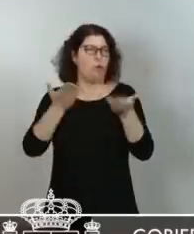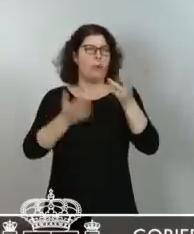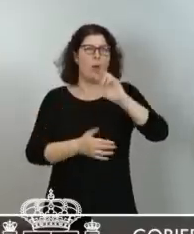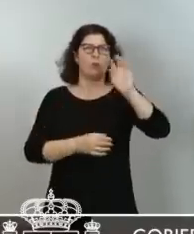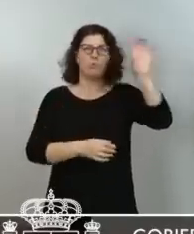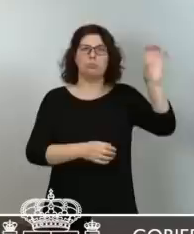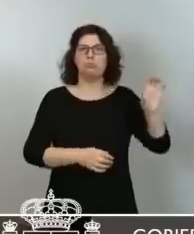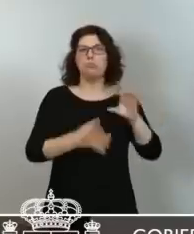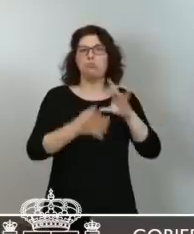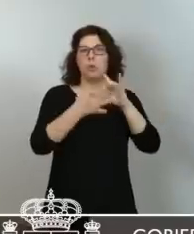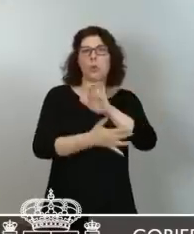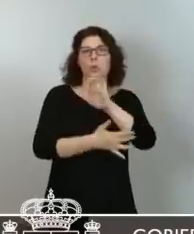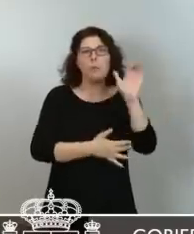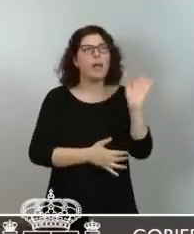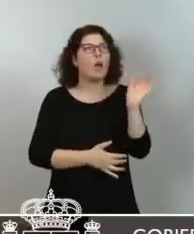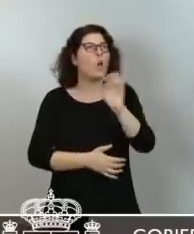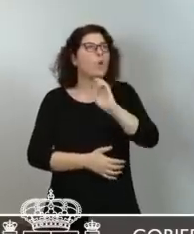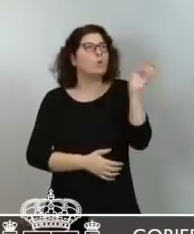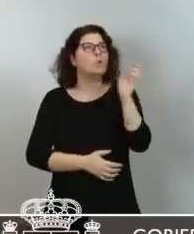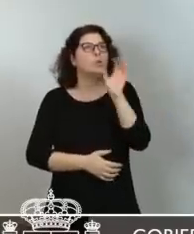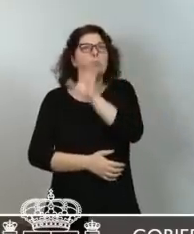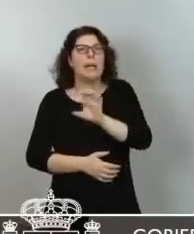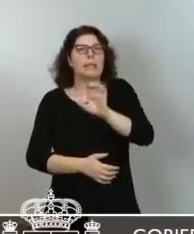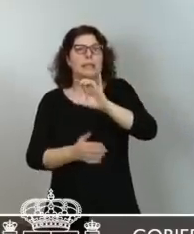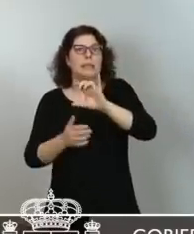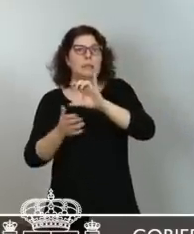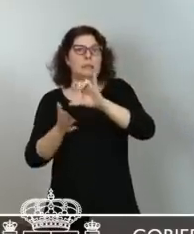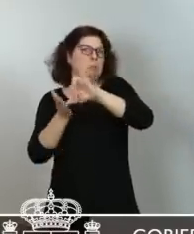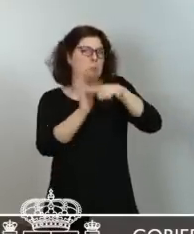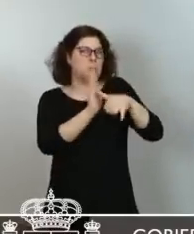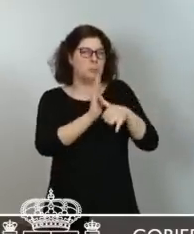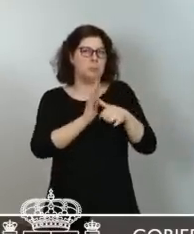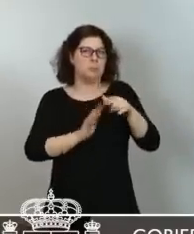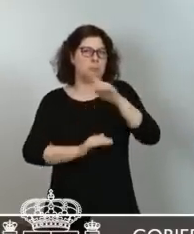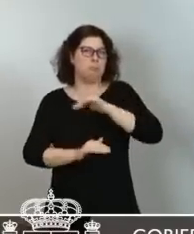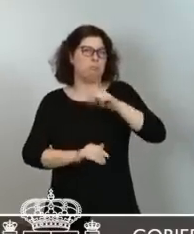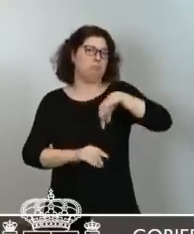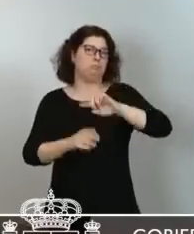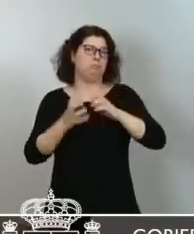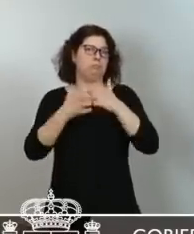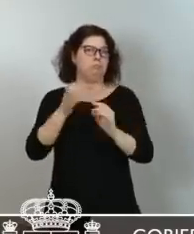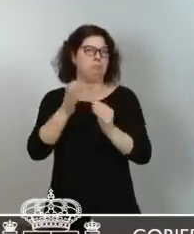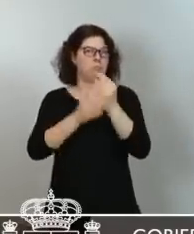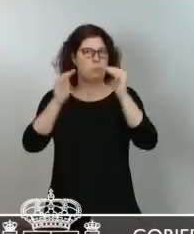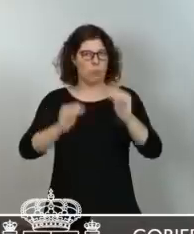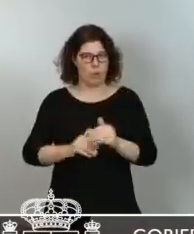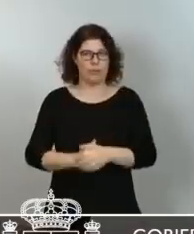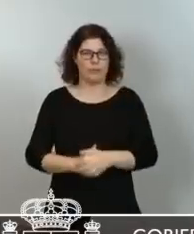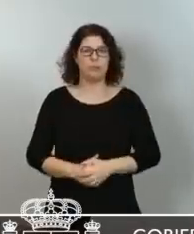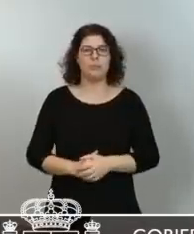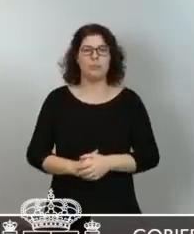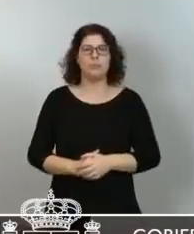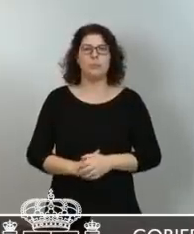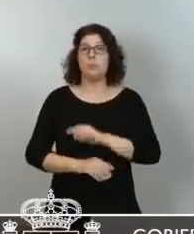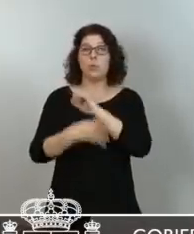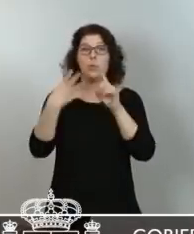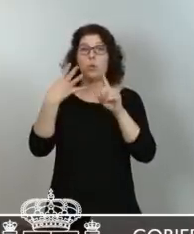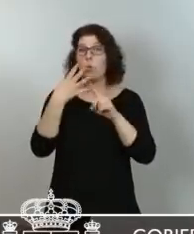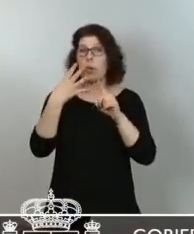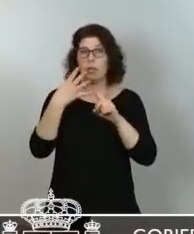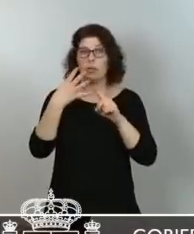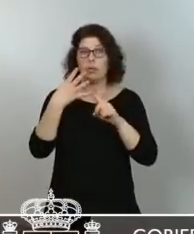algunos países de nuestro entorno. La cuarta gran debilidad que de alguna forma se viene a corregir,